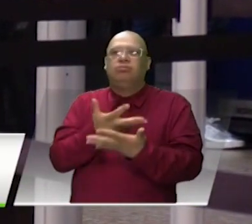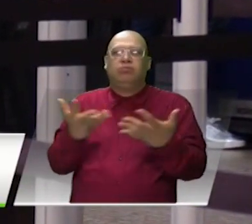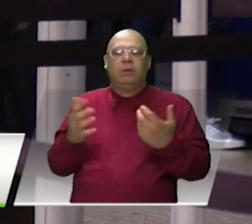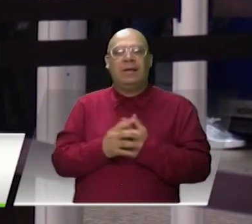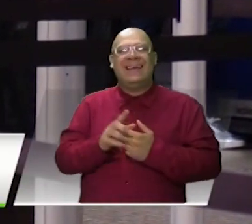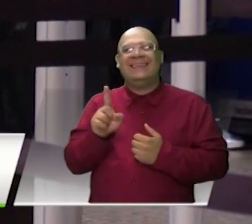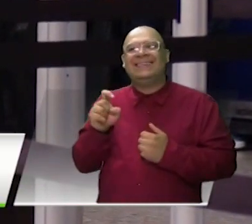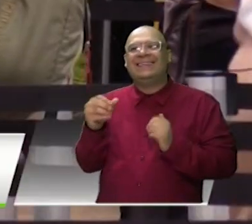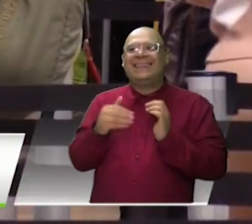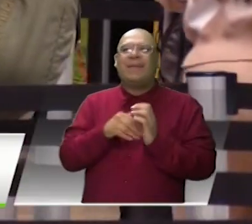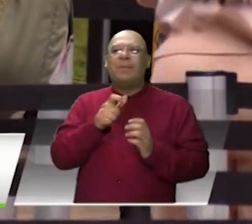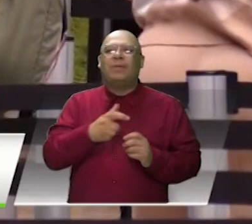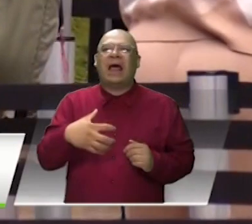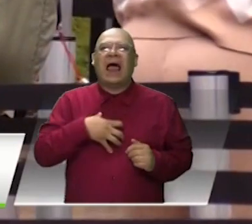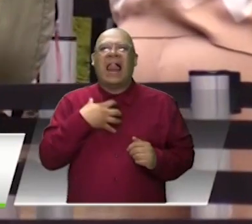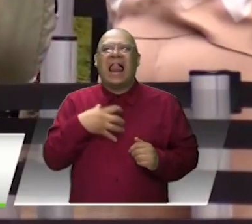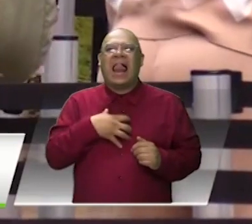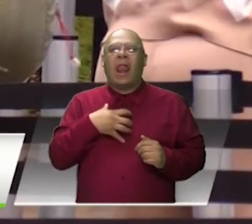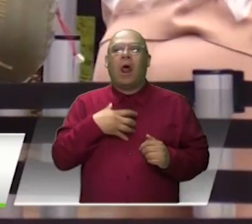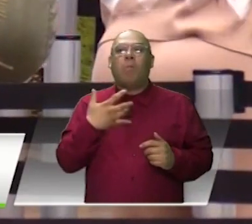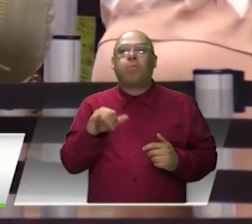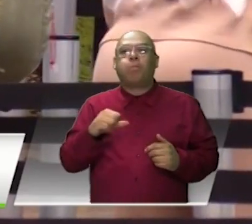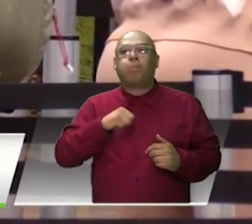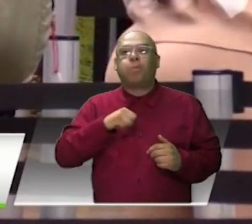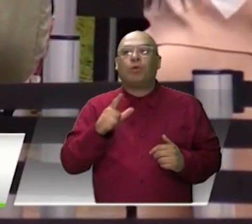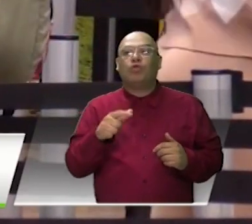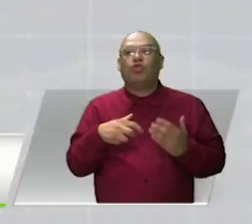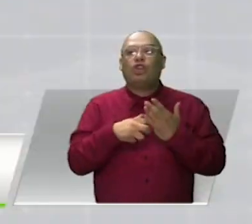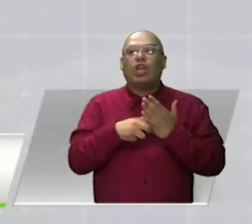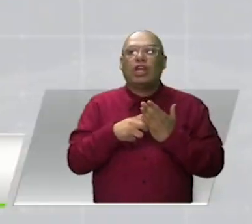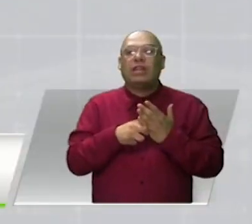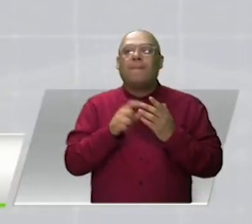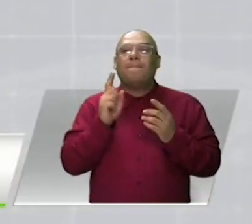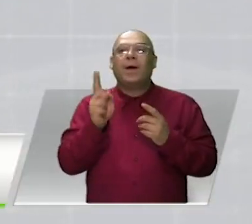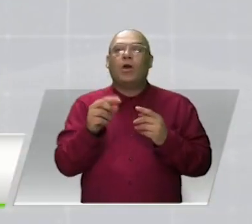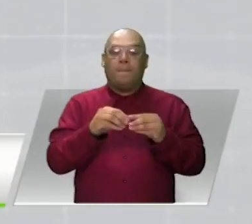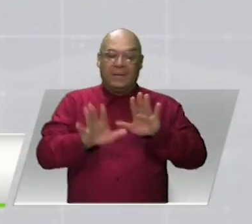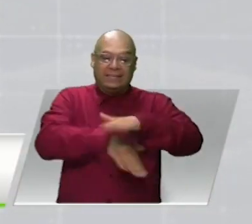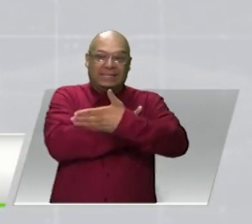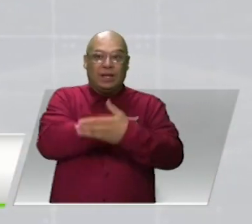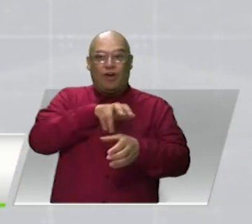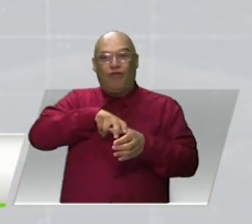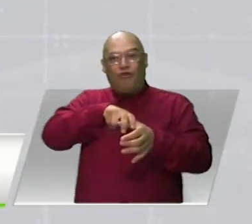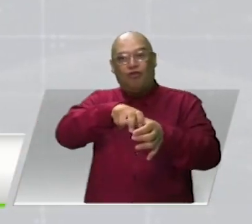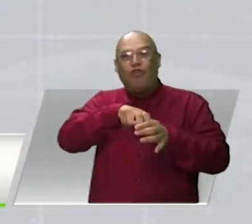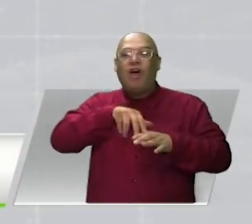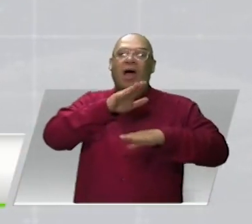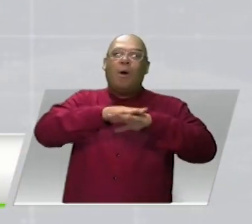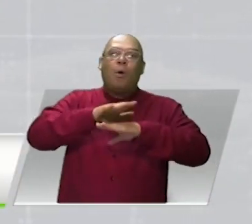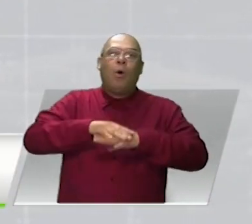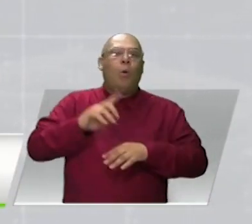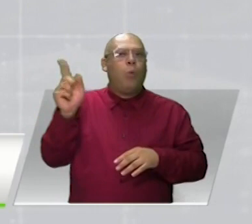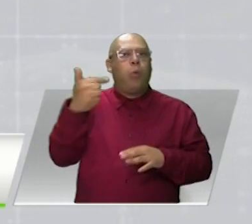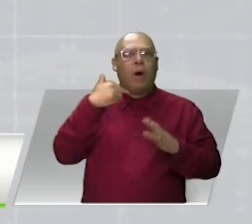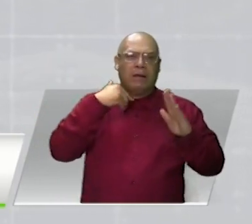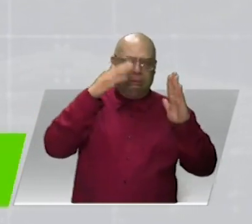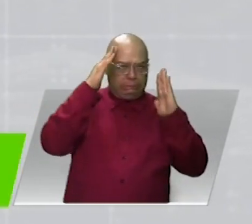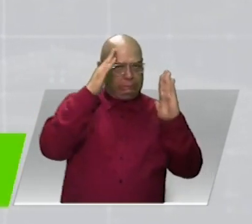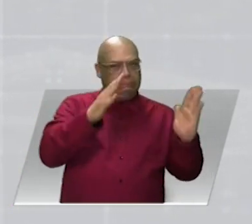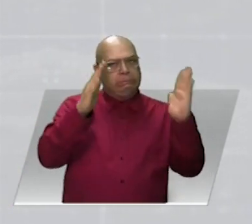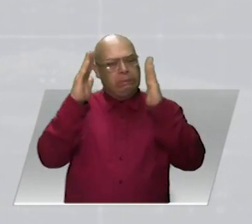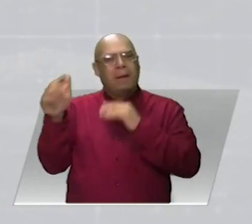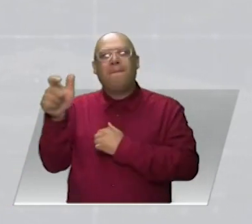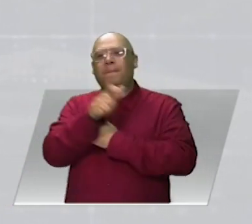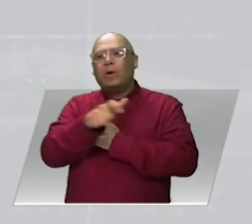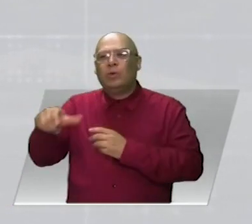mil quejas de pasajeros que tenían tiquetes de Ultra Air. Finalmente, el Ministerio de Transporte señaló que se ha priorizado la atención a los